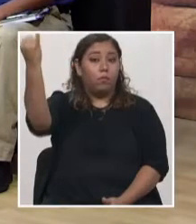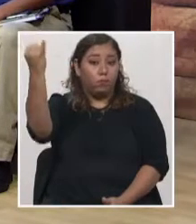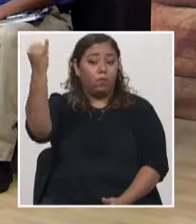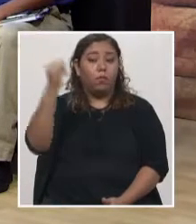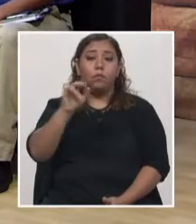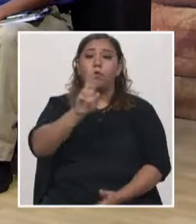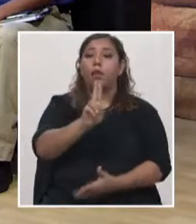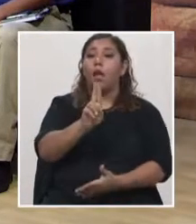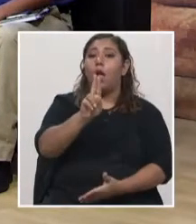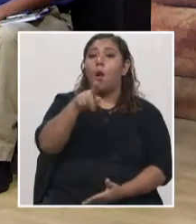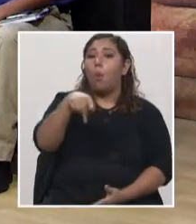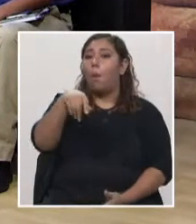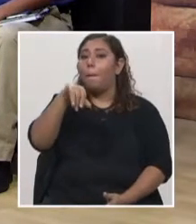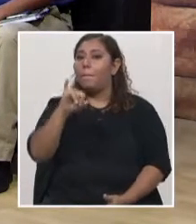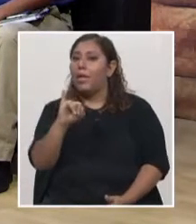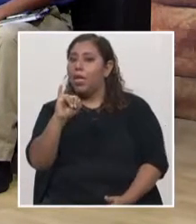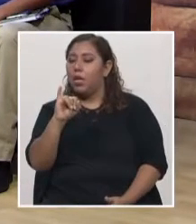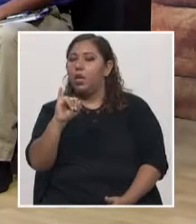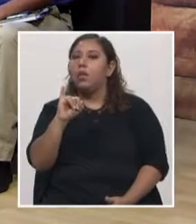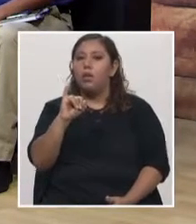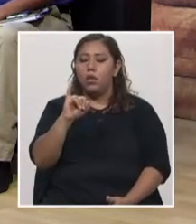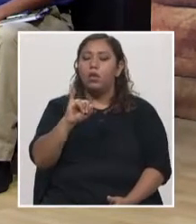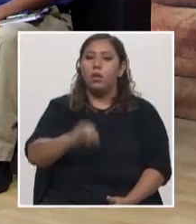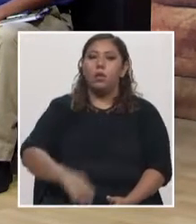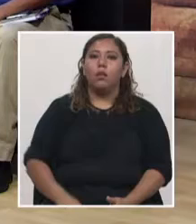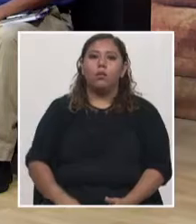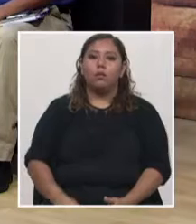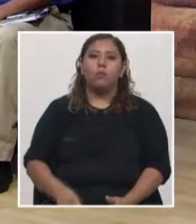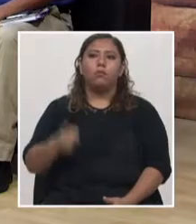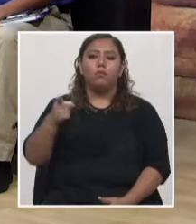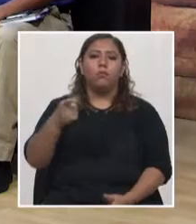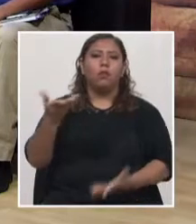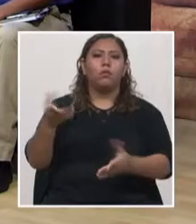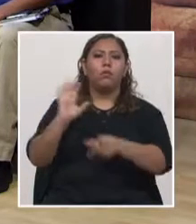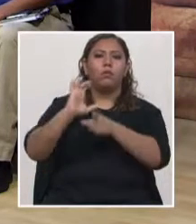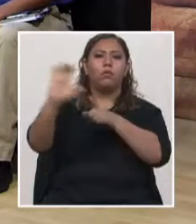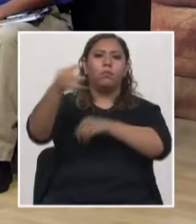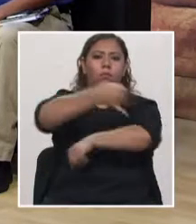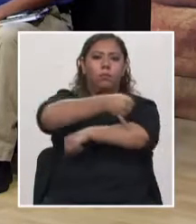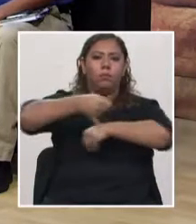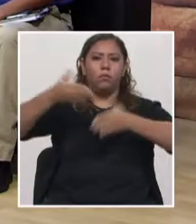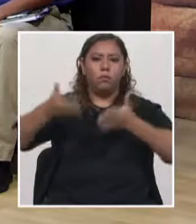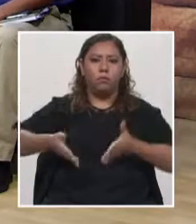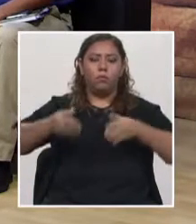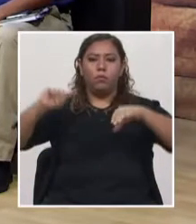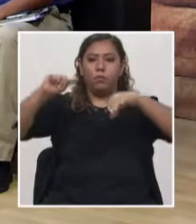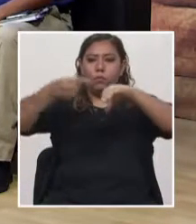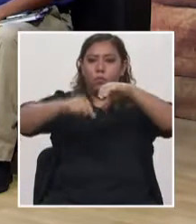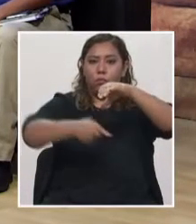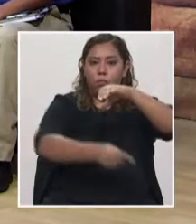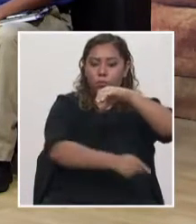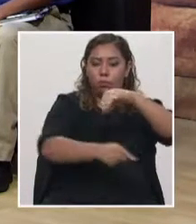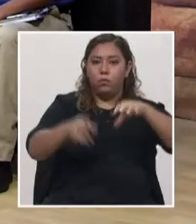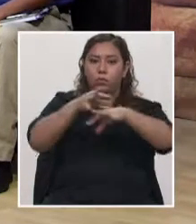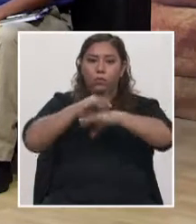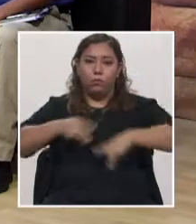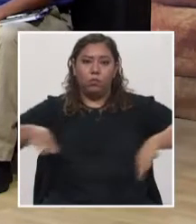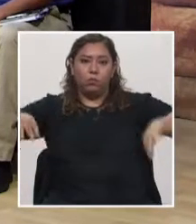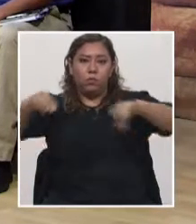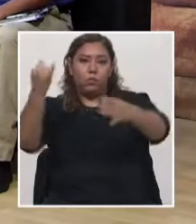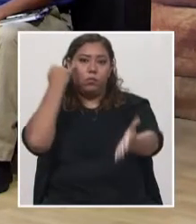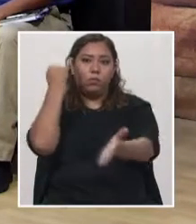cuenta con la carrera de lo que es geología en Honduras, la primera carrera que se desarrolla en